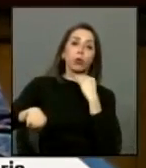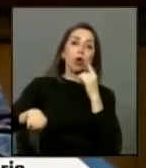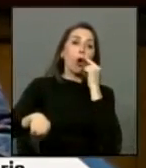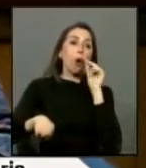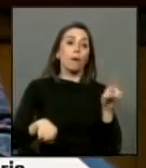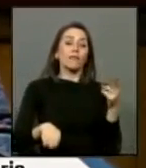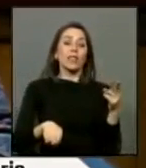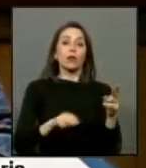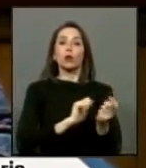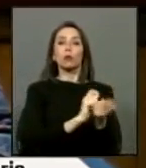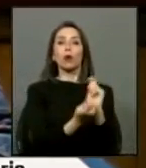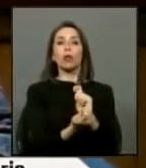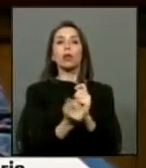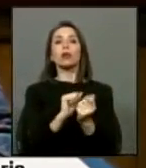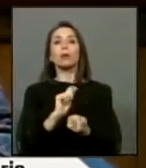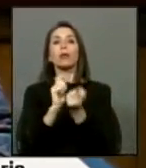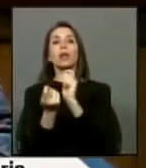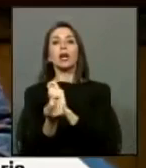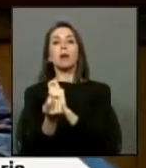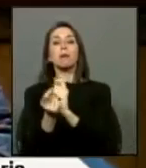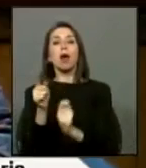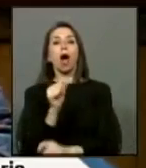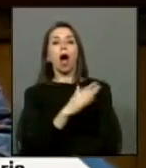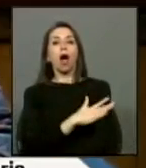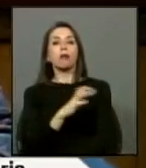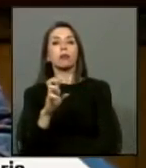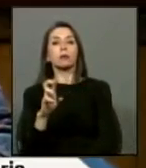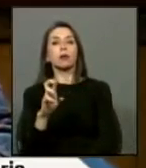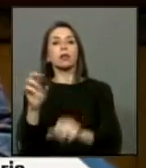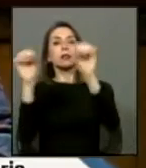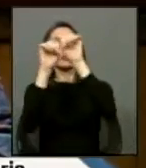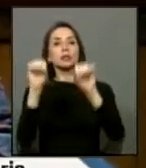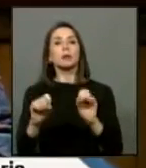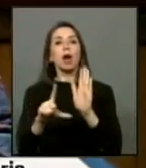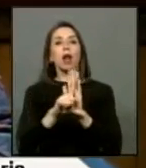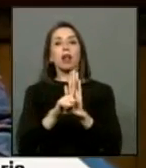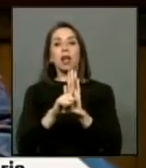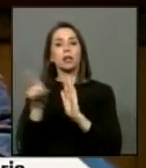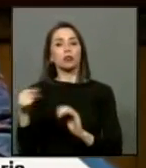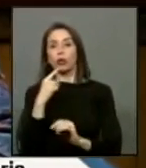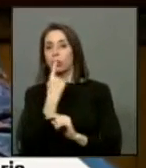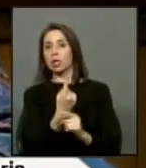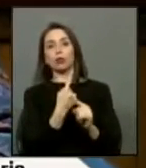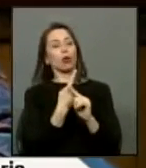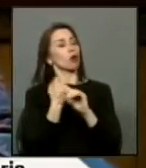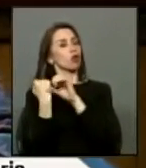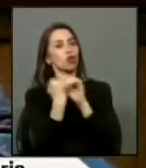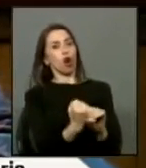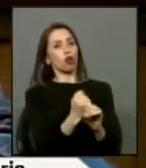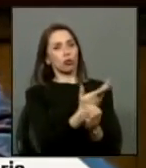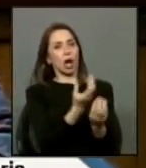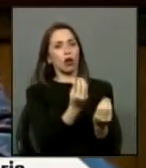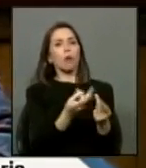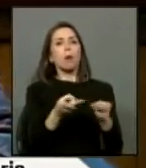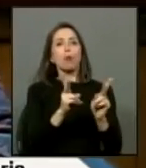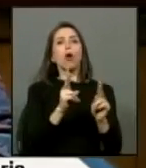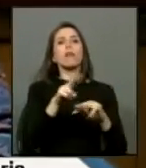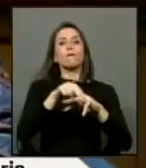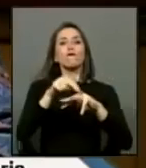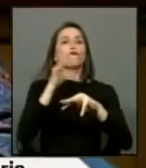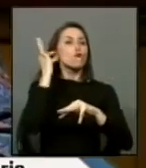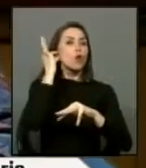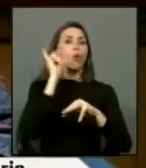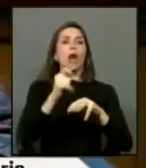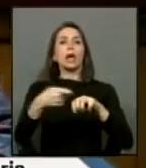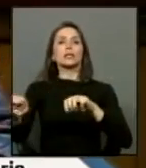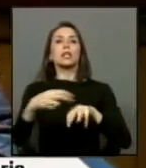podíamos cambiar el sistema previsional mediante una ley de esta característica, muchos argumentamos en contrario, pero desgraciadamente se impuso esta visión y por lo